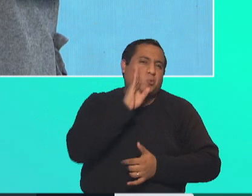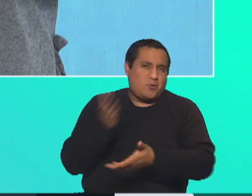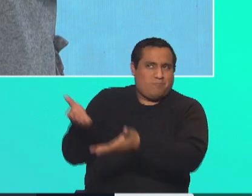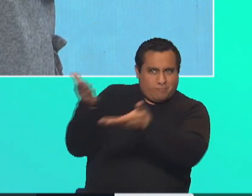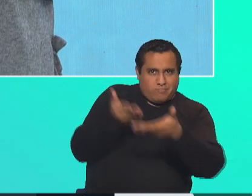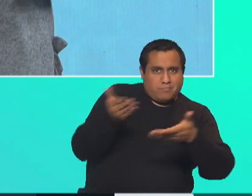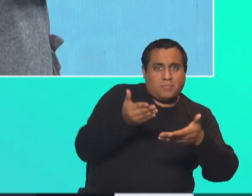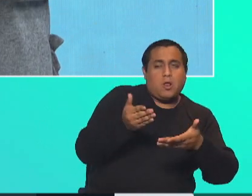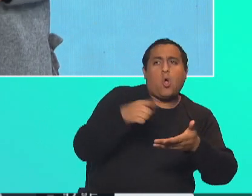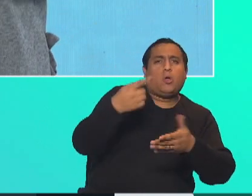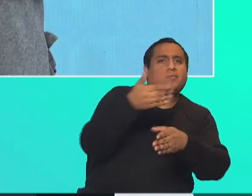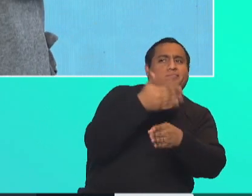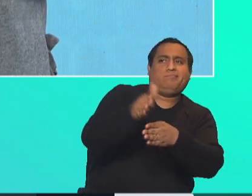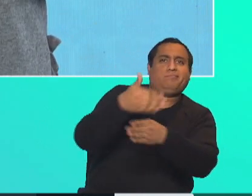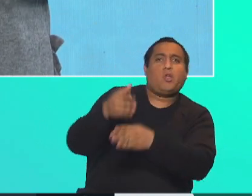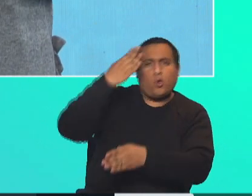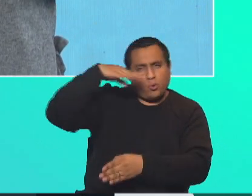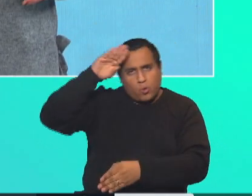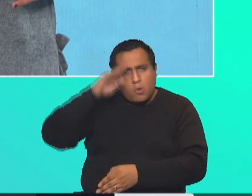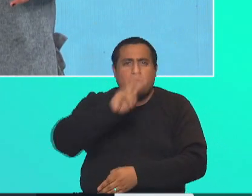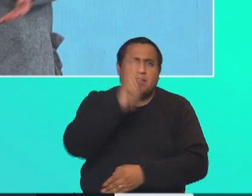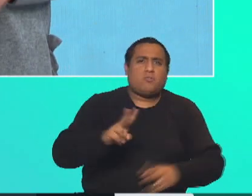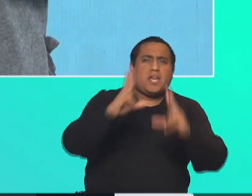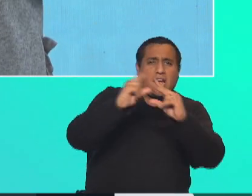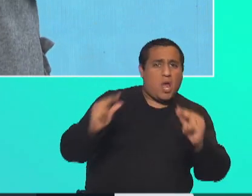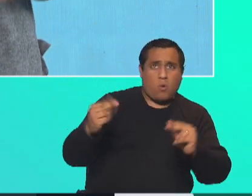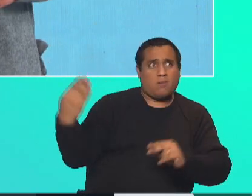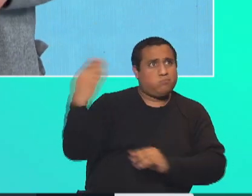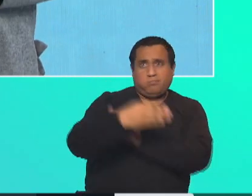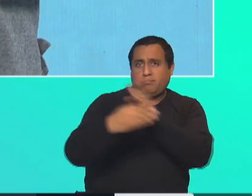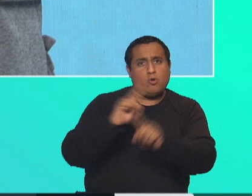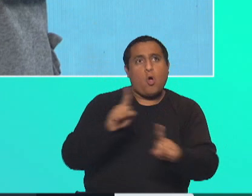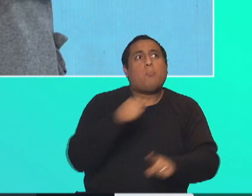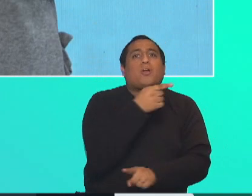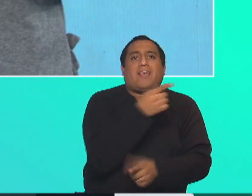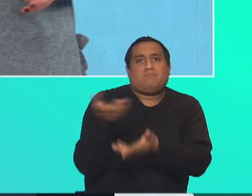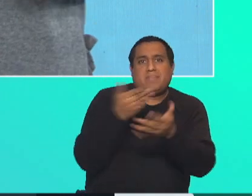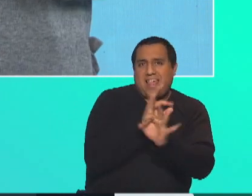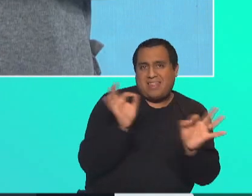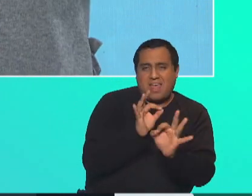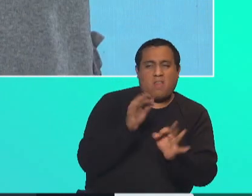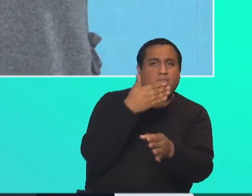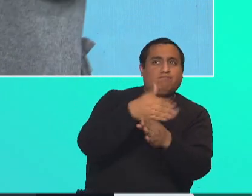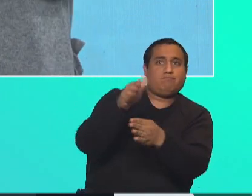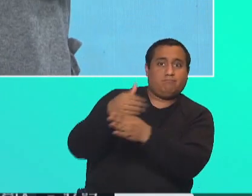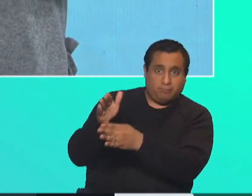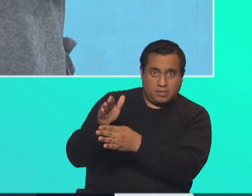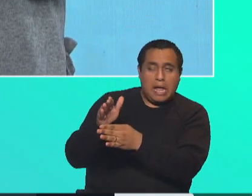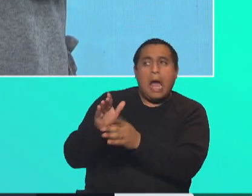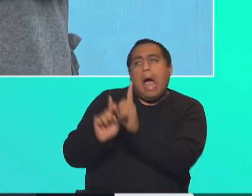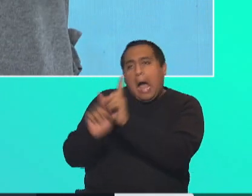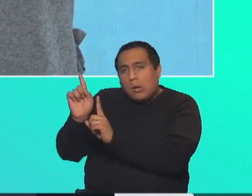que hay varias exclusiones, que Cuba, Venezuela y Nicaragua no fueron invitados, que a raíz de estas exclusiones varios